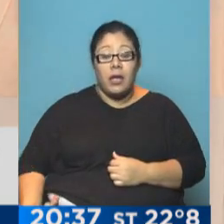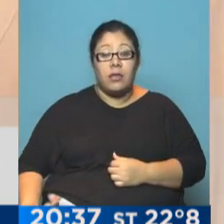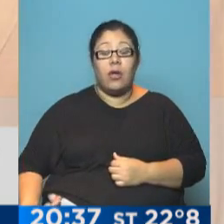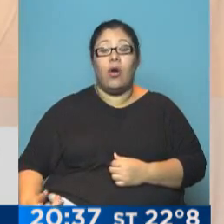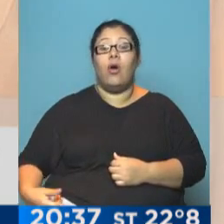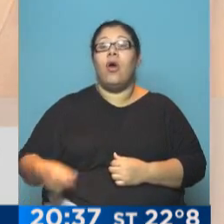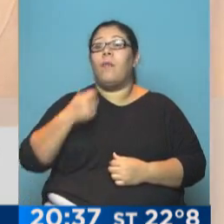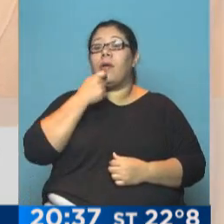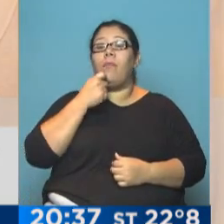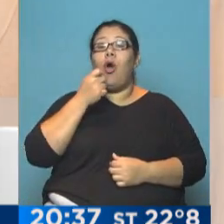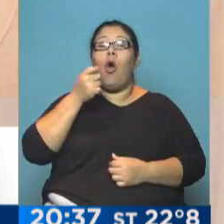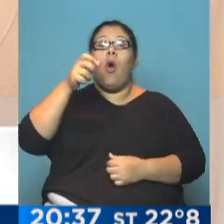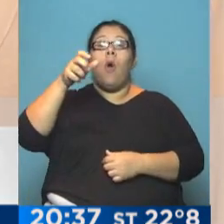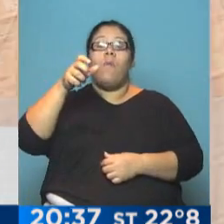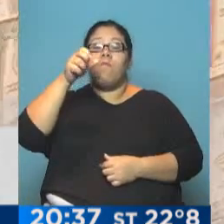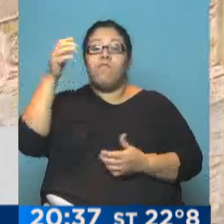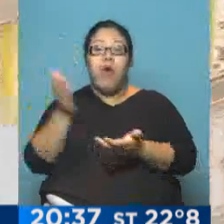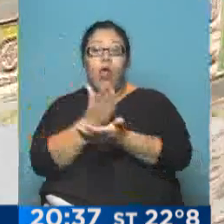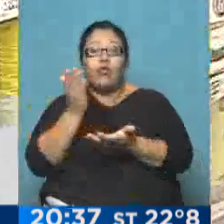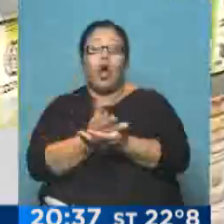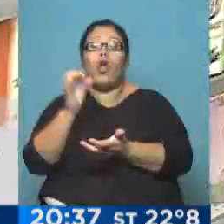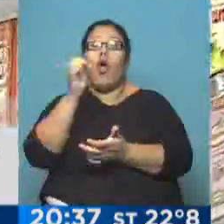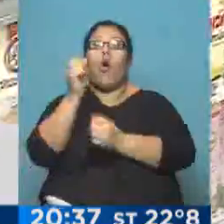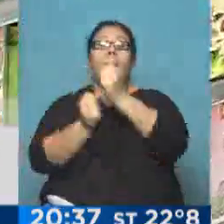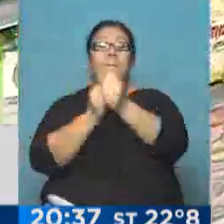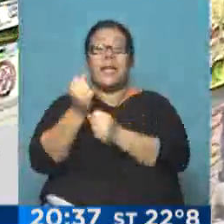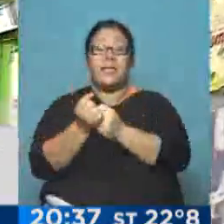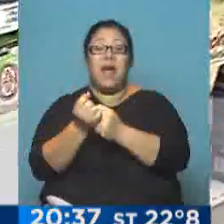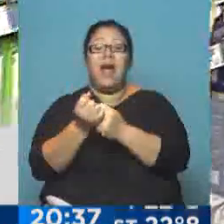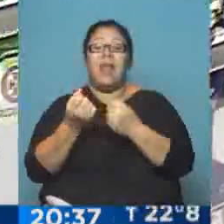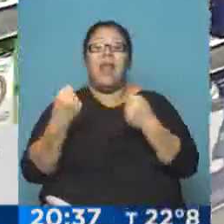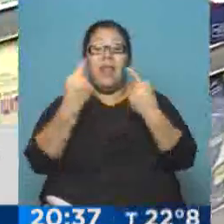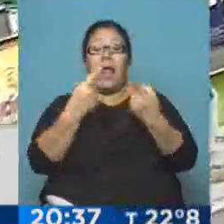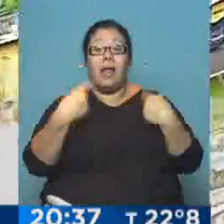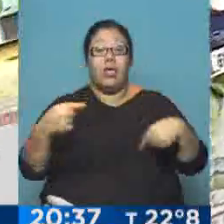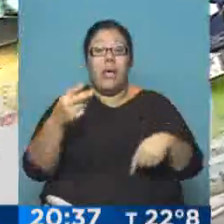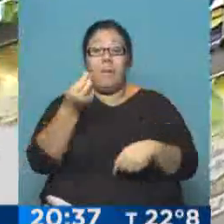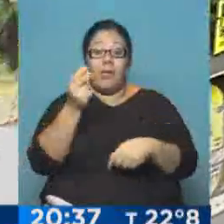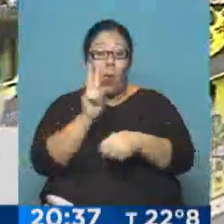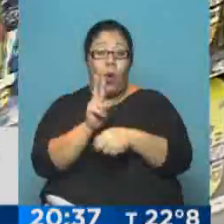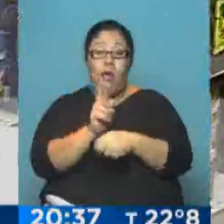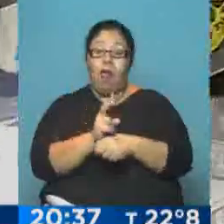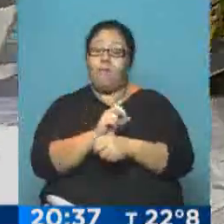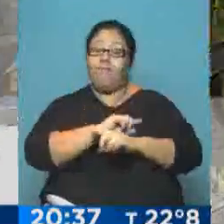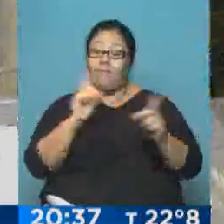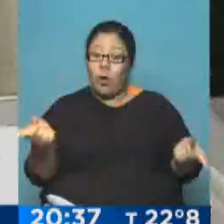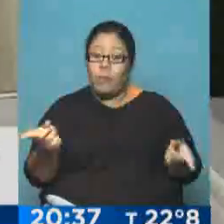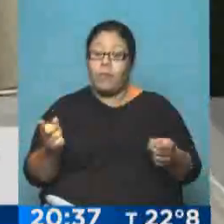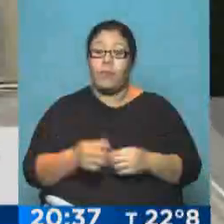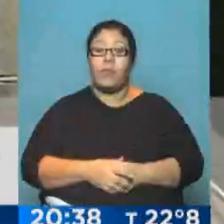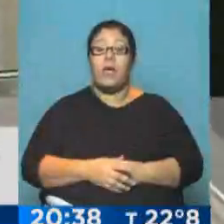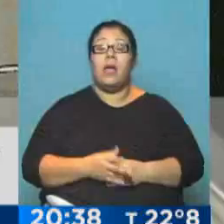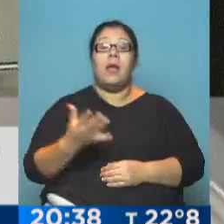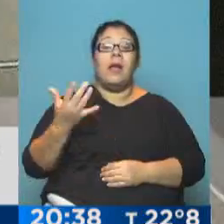fabricante o productor que esté dispuesto a asumir ese compromiso. Esto tiene plazo de vencimiento, mayo. Mayo son 4 meses,